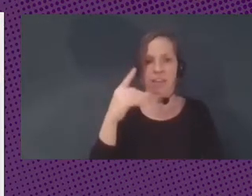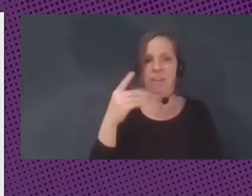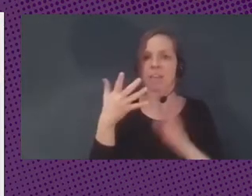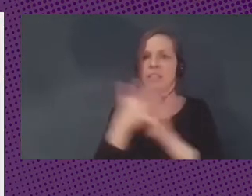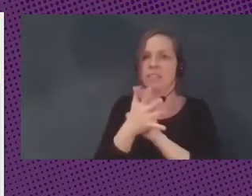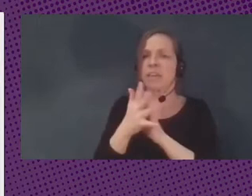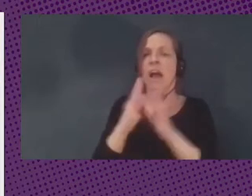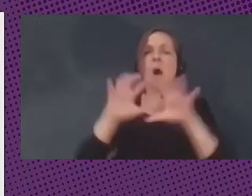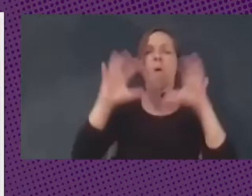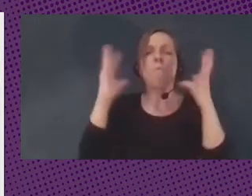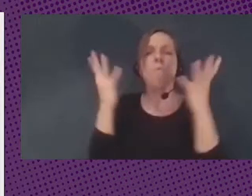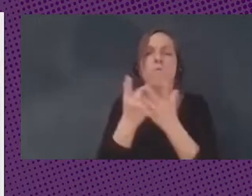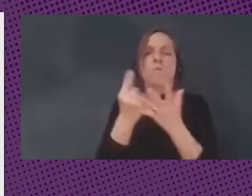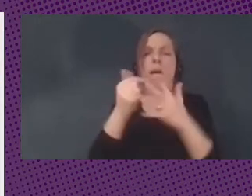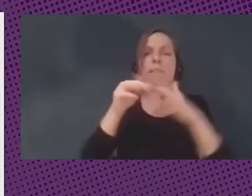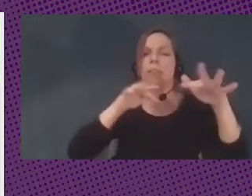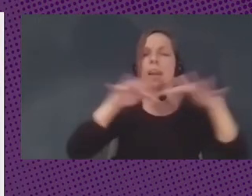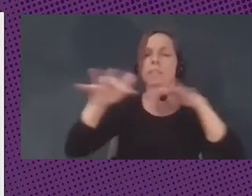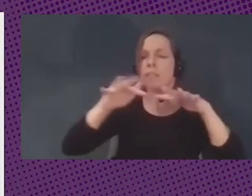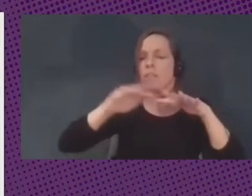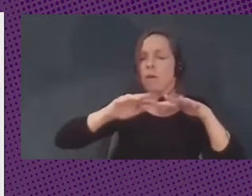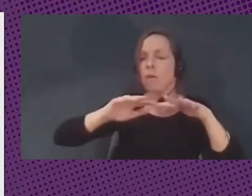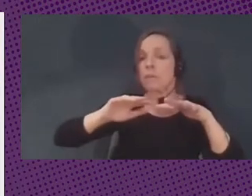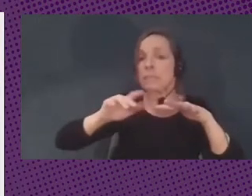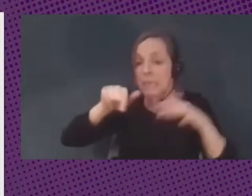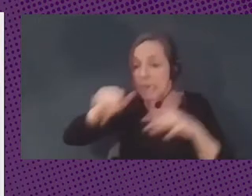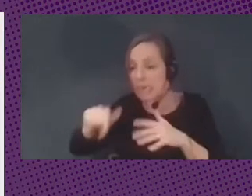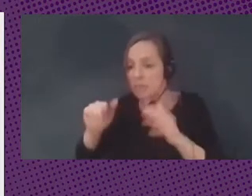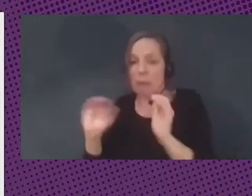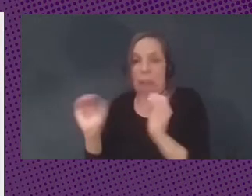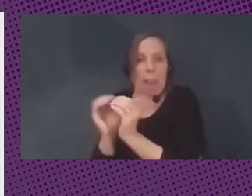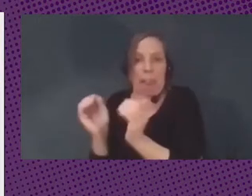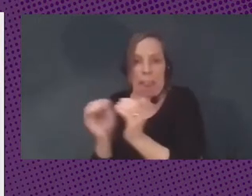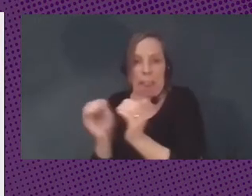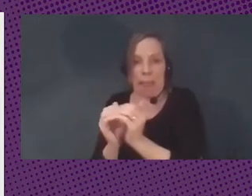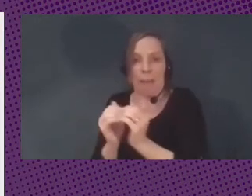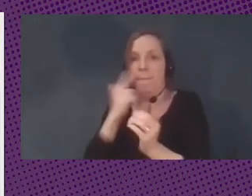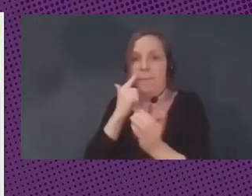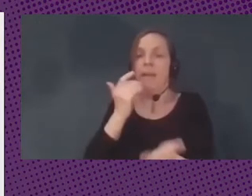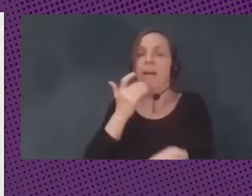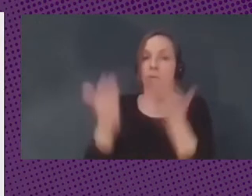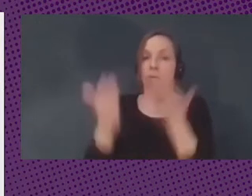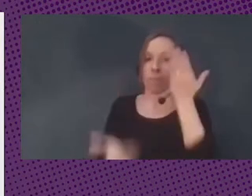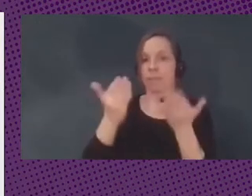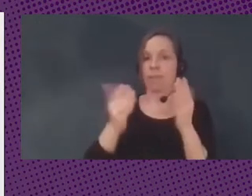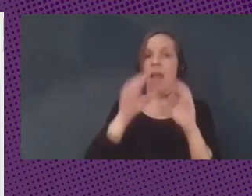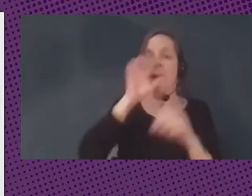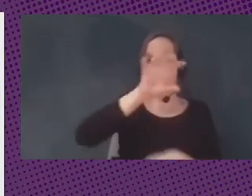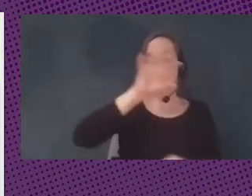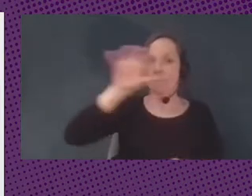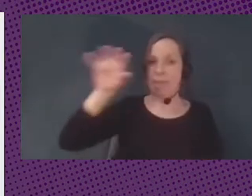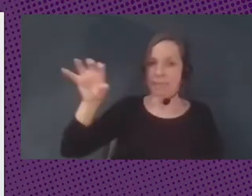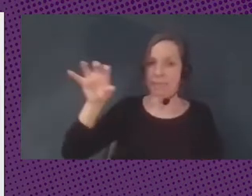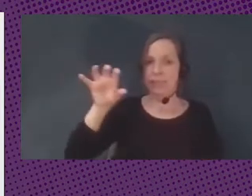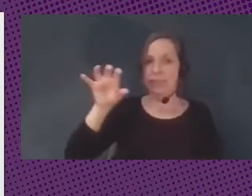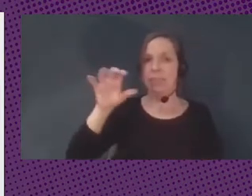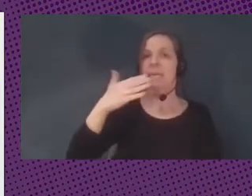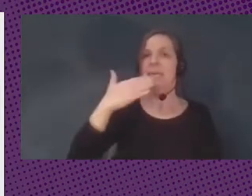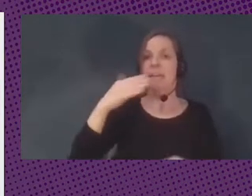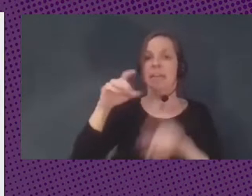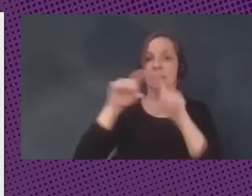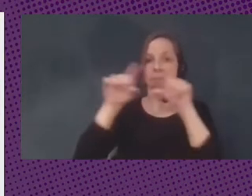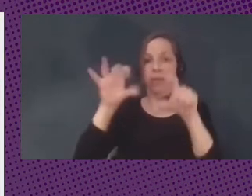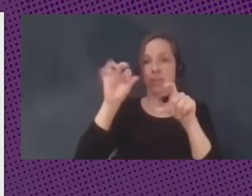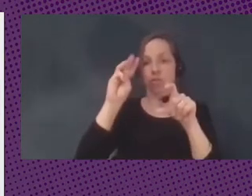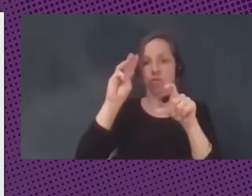nivel mundial como podemos ver y comparando las transacciones transfronterizas que se realizan por SWIFT por ejemplo en Brasil